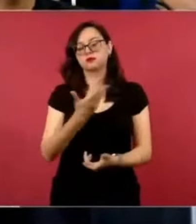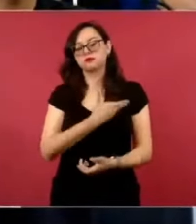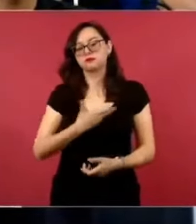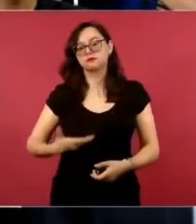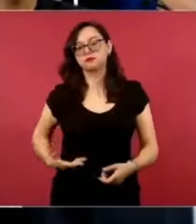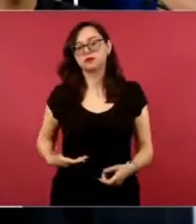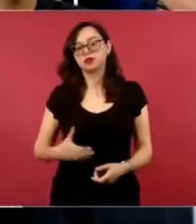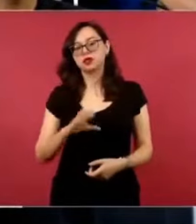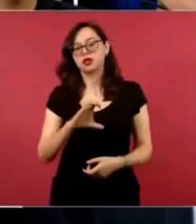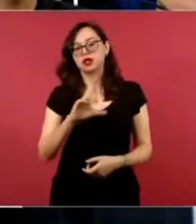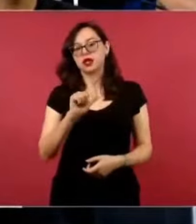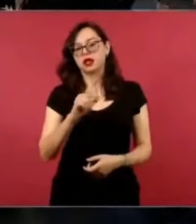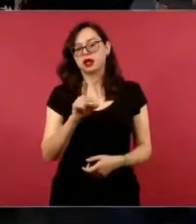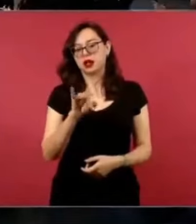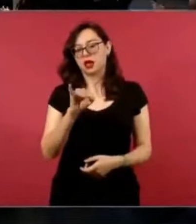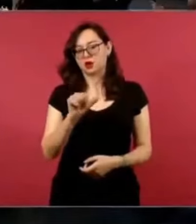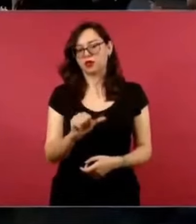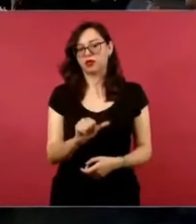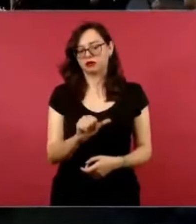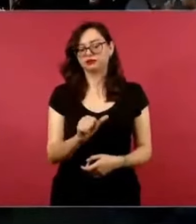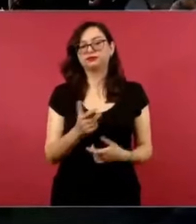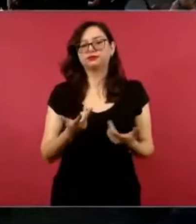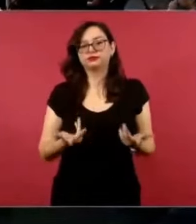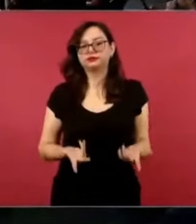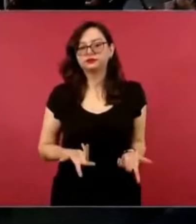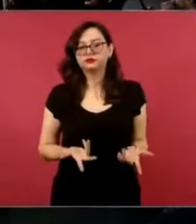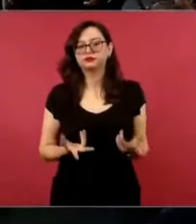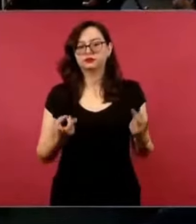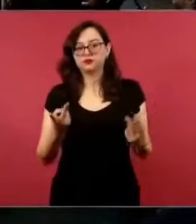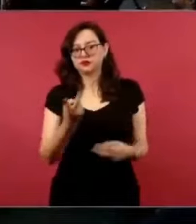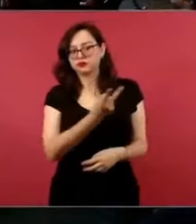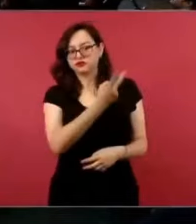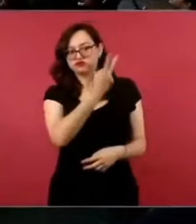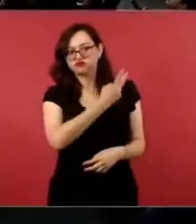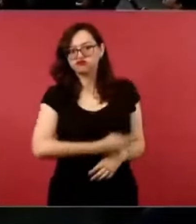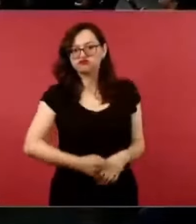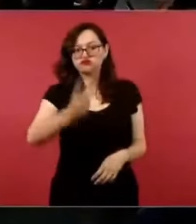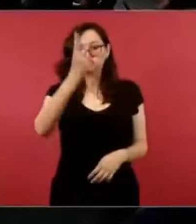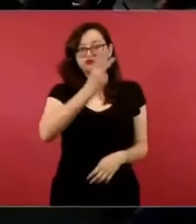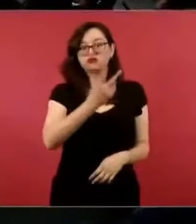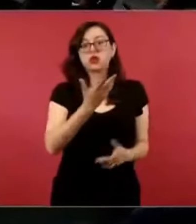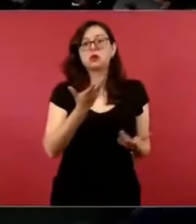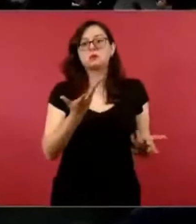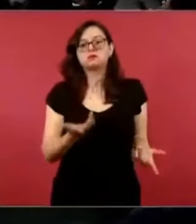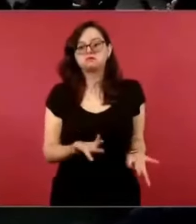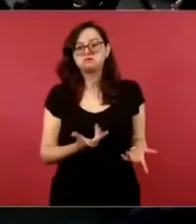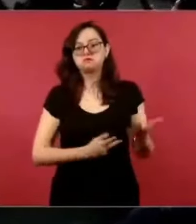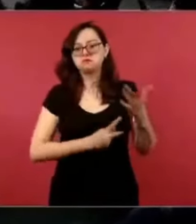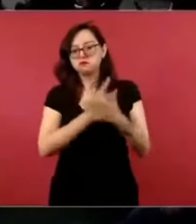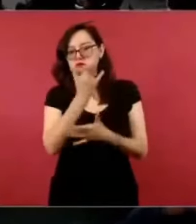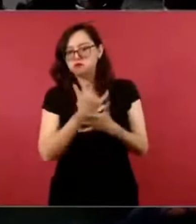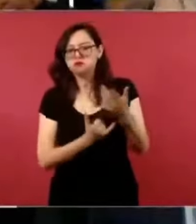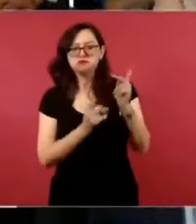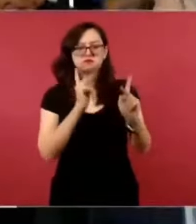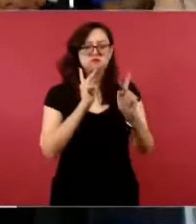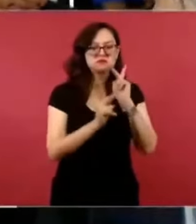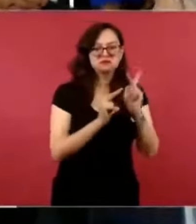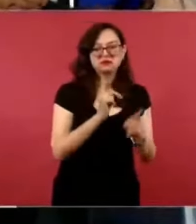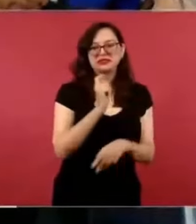¿Cuáles fueron los proyectos de los que ustedes estuvieron platicando, de los que estuvieron conversando,